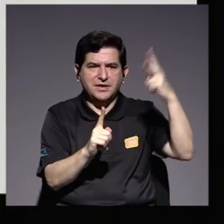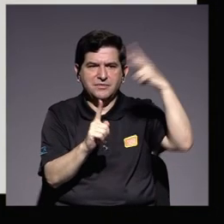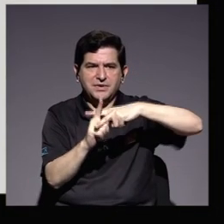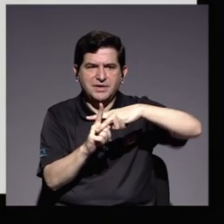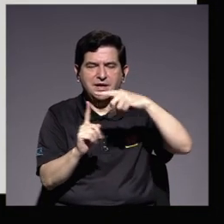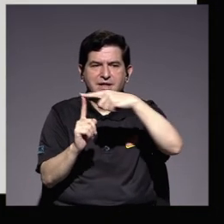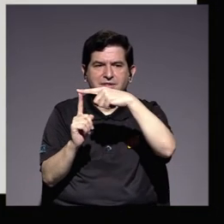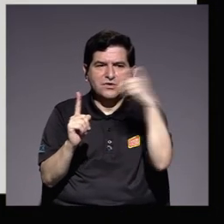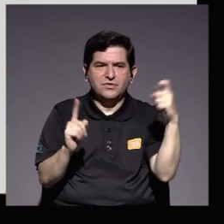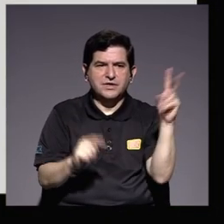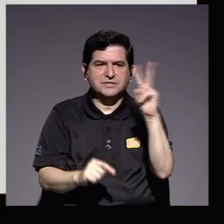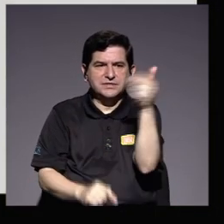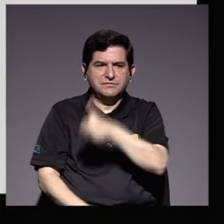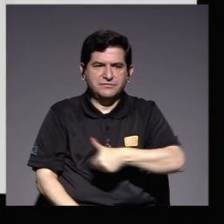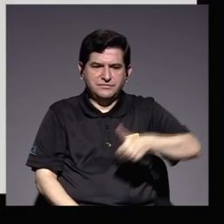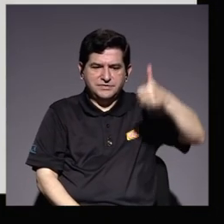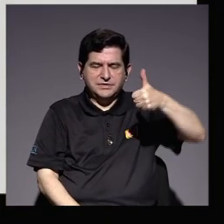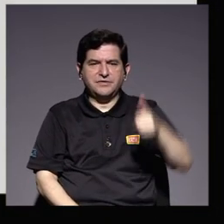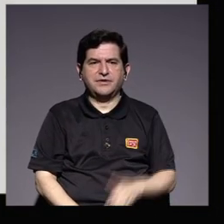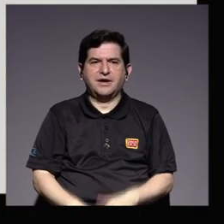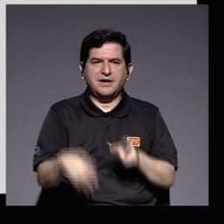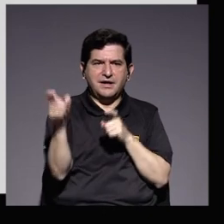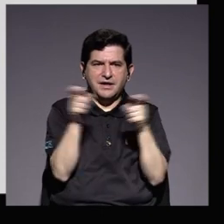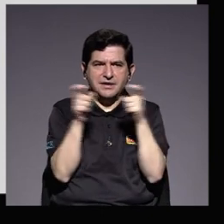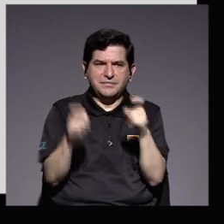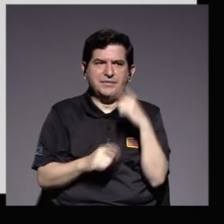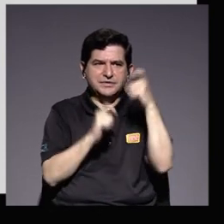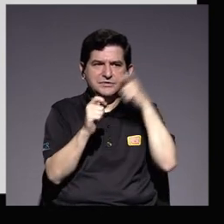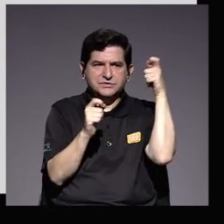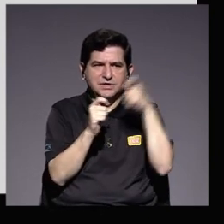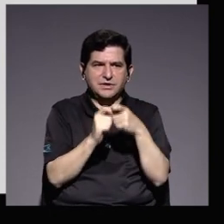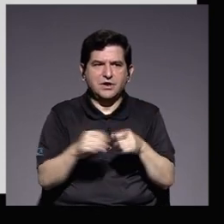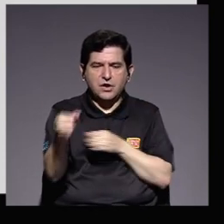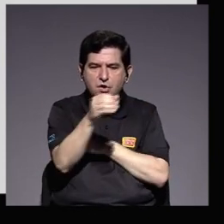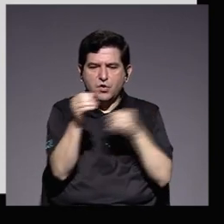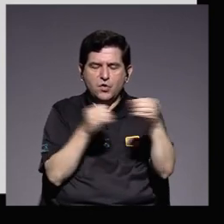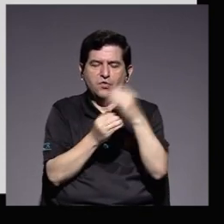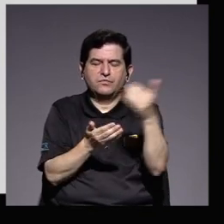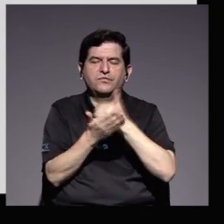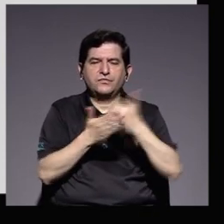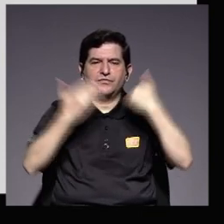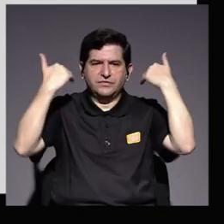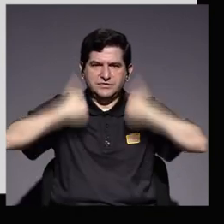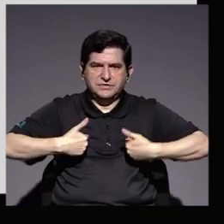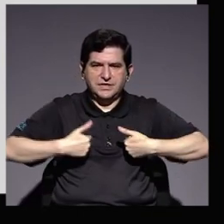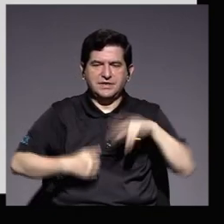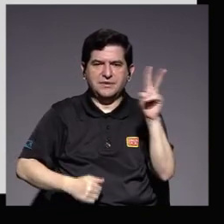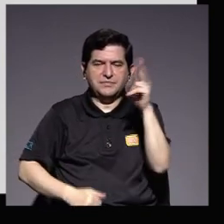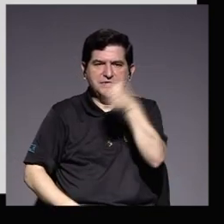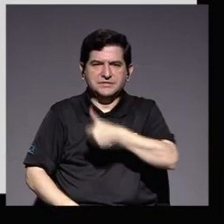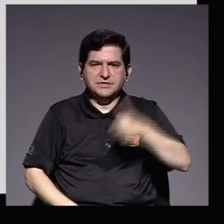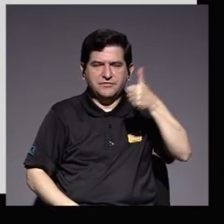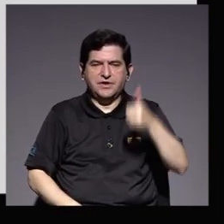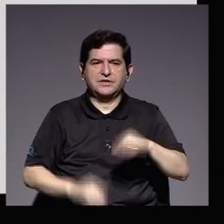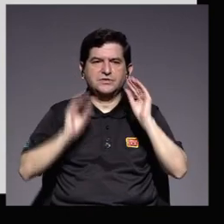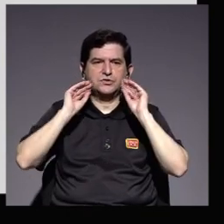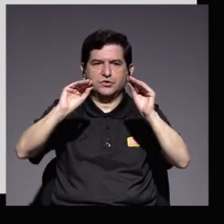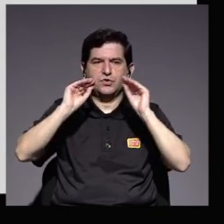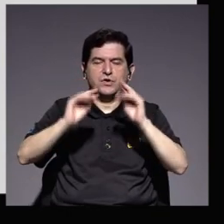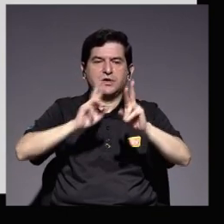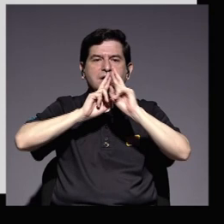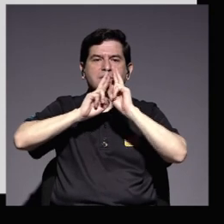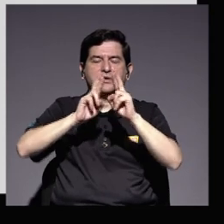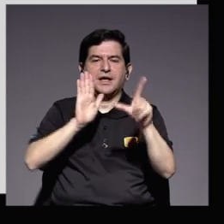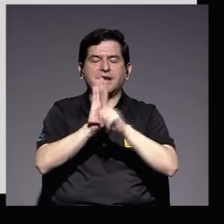desde las vicerrectorías de administración específicamente la oficina de recursos humanos y la vicerrectoría de docencia en